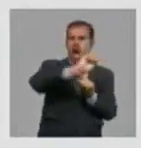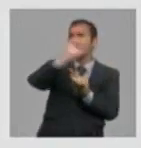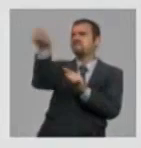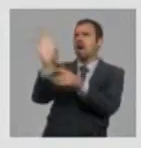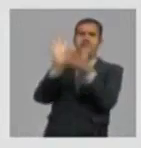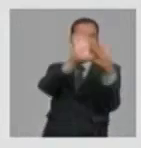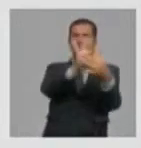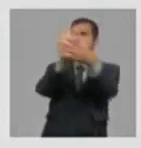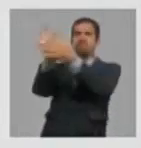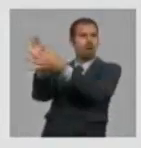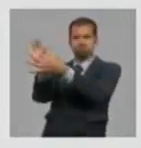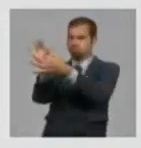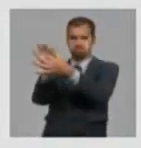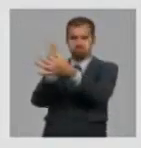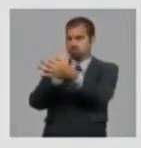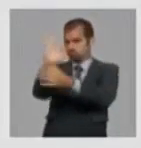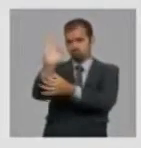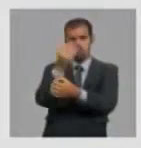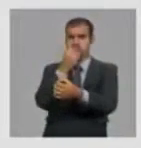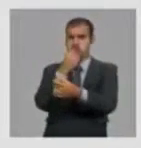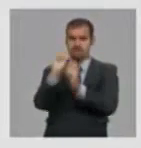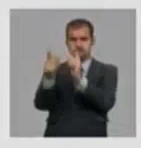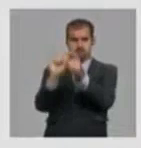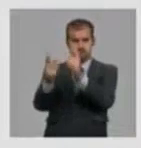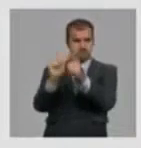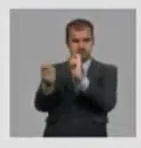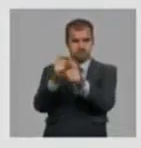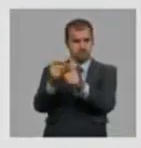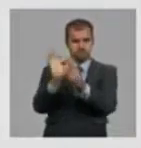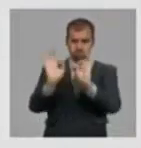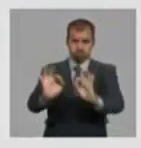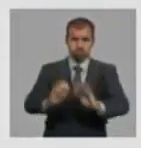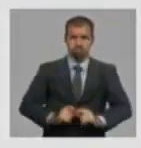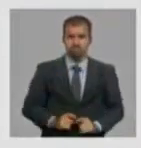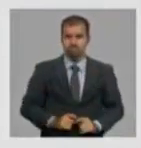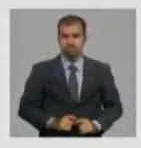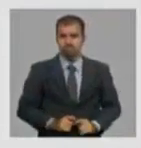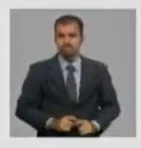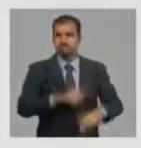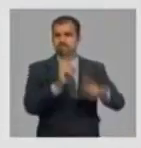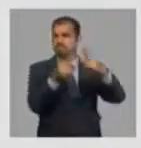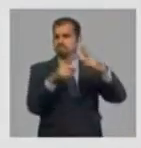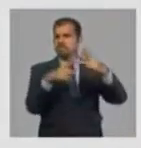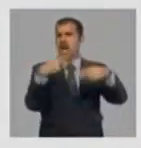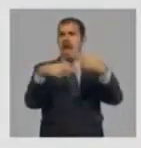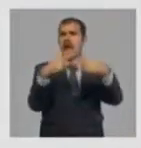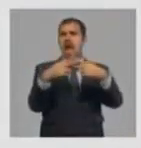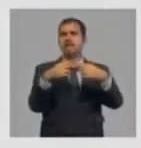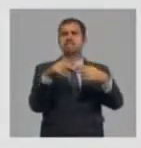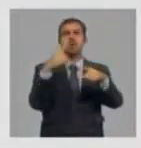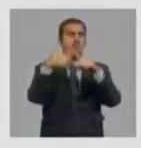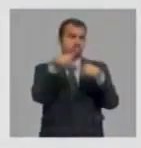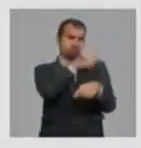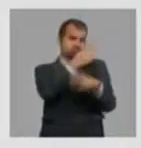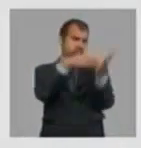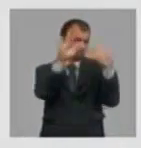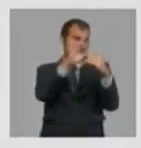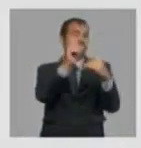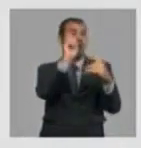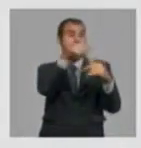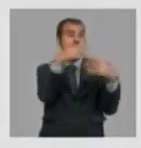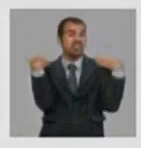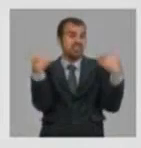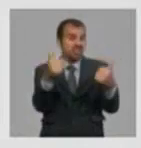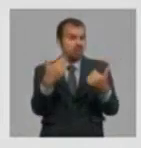Elaboran y presentan a la órgano superior de dirección criterios directivos de negociación, y a partir de esas directivas